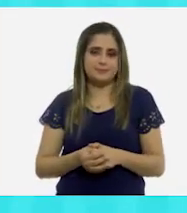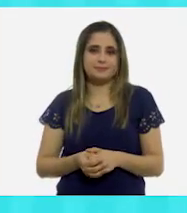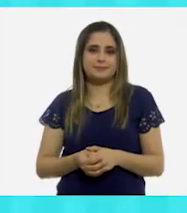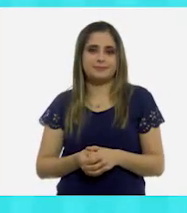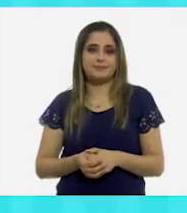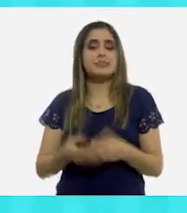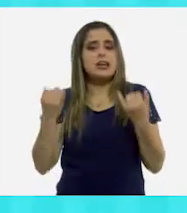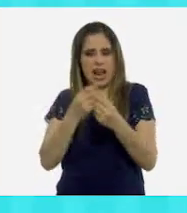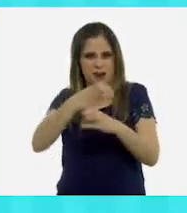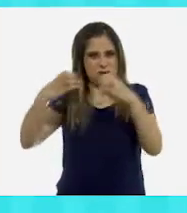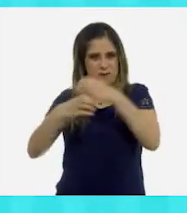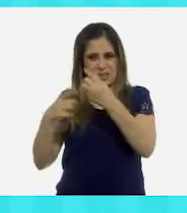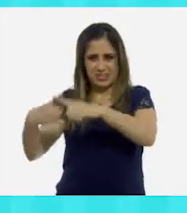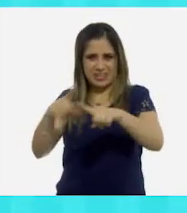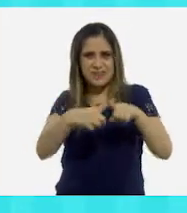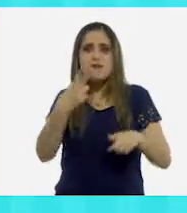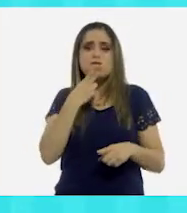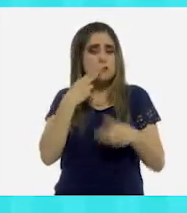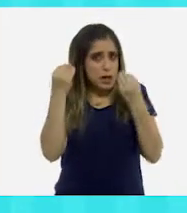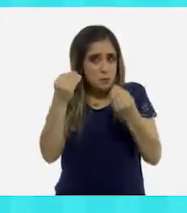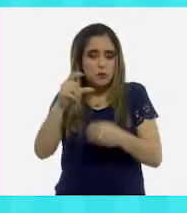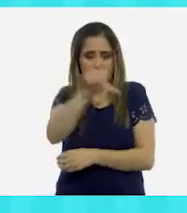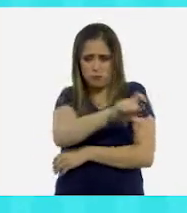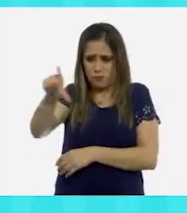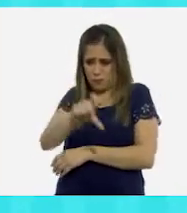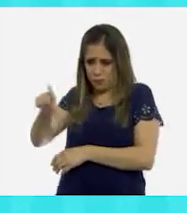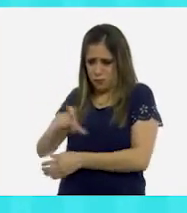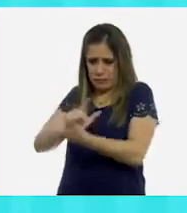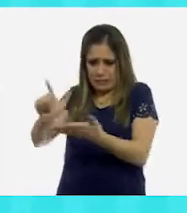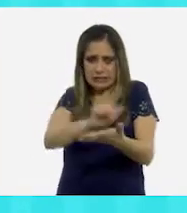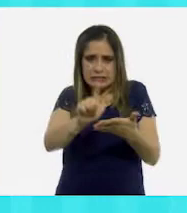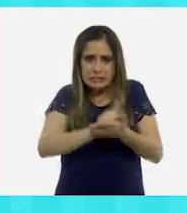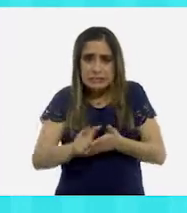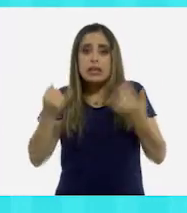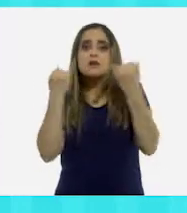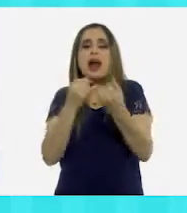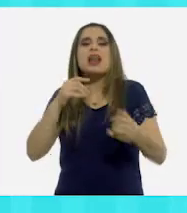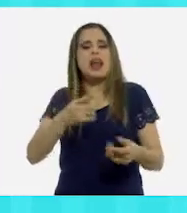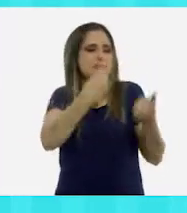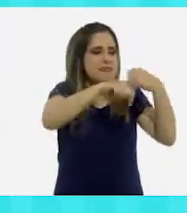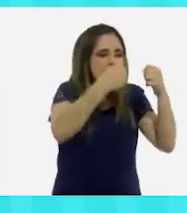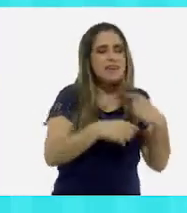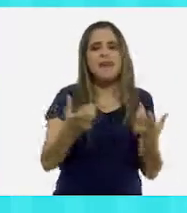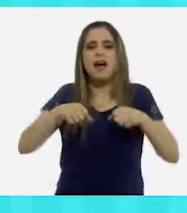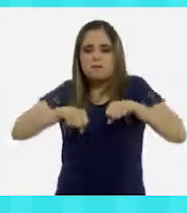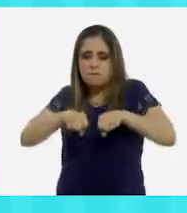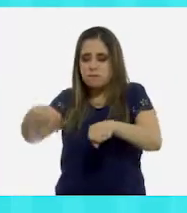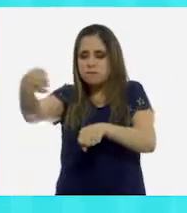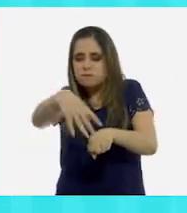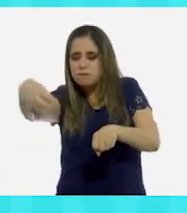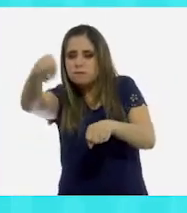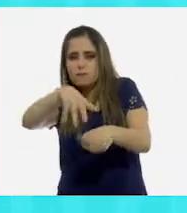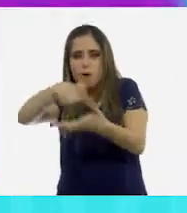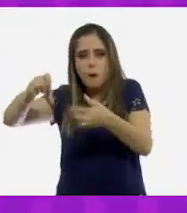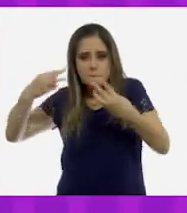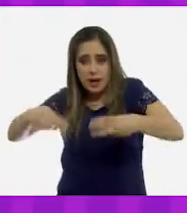Desinfecta las superficies de los objetos que más utilizas. También las cosas que compres en la tienda o en el supermercado.